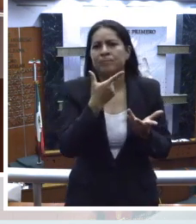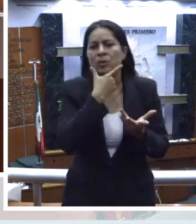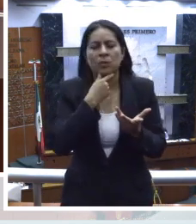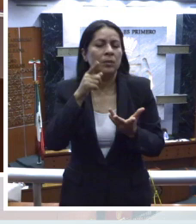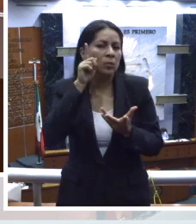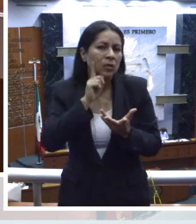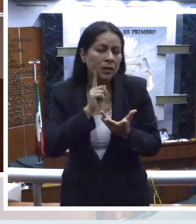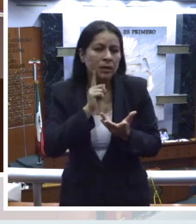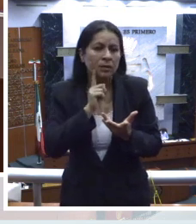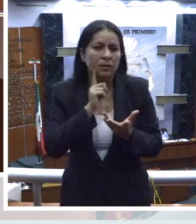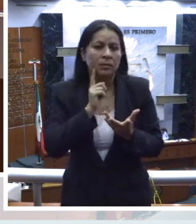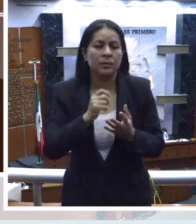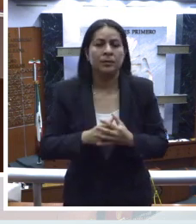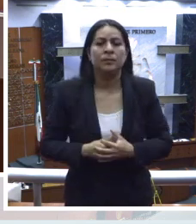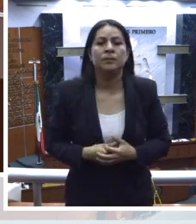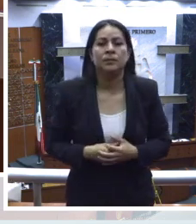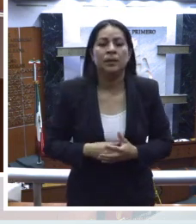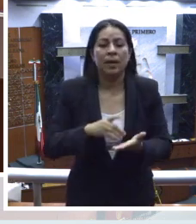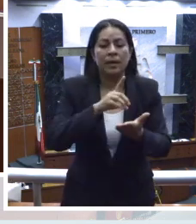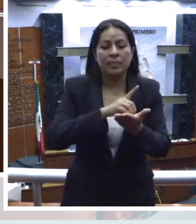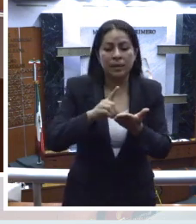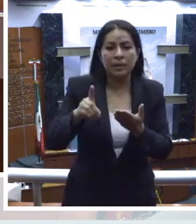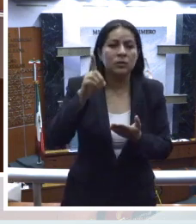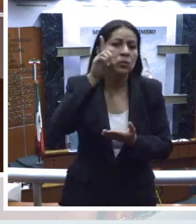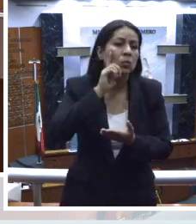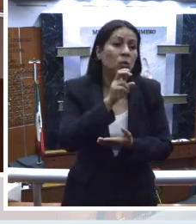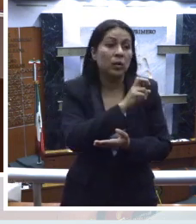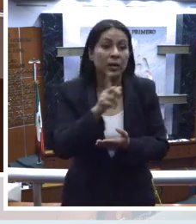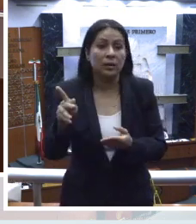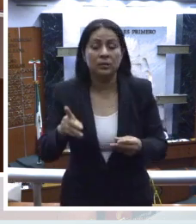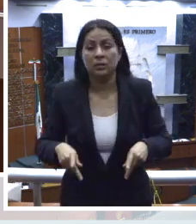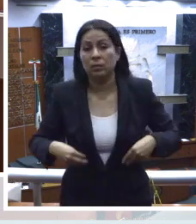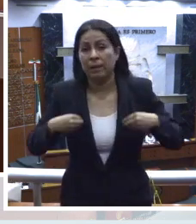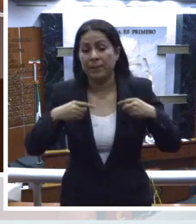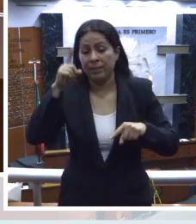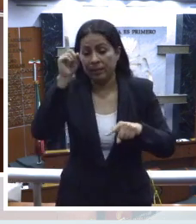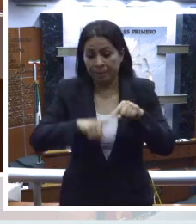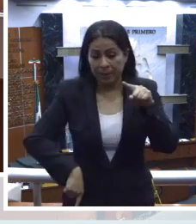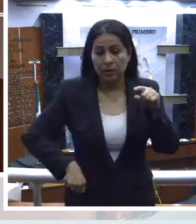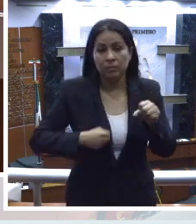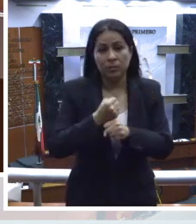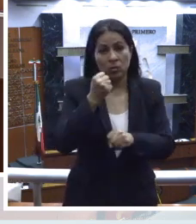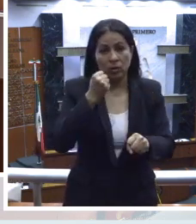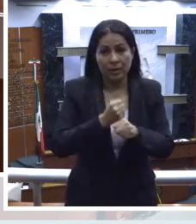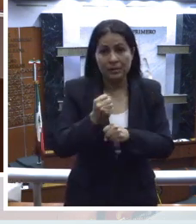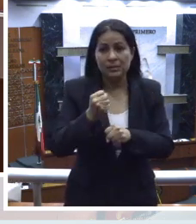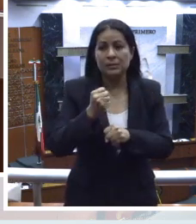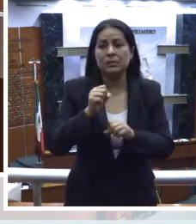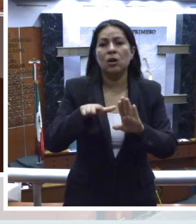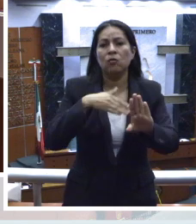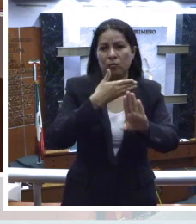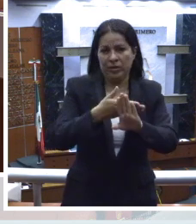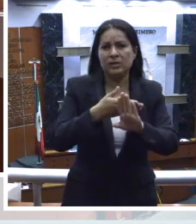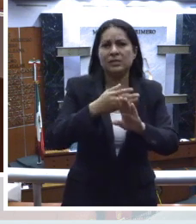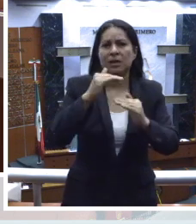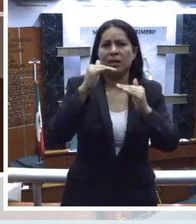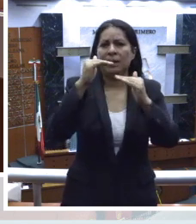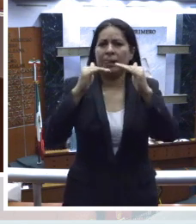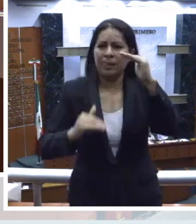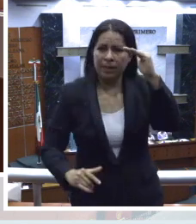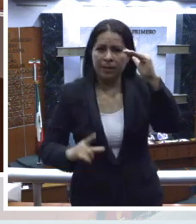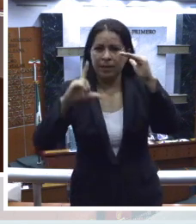derecho de las mujeres a una vida libre de violencia y erradicación de la brecha